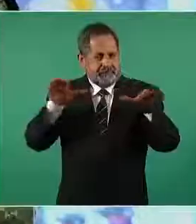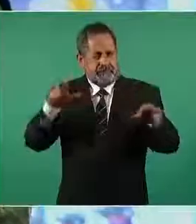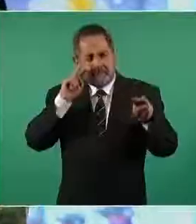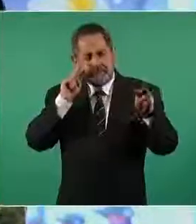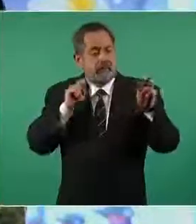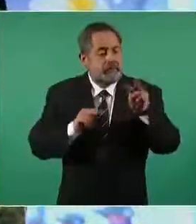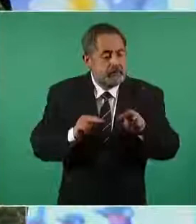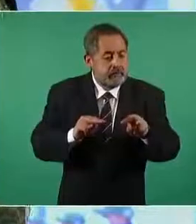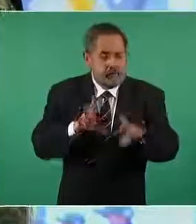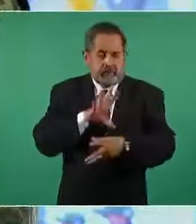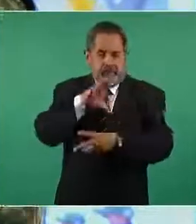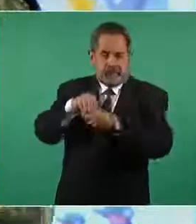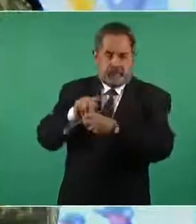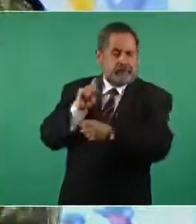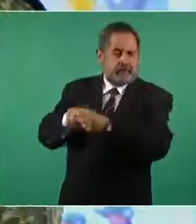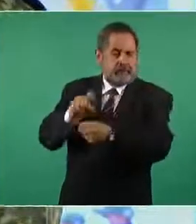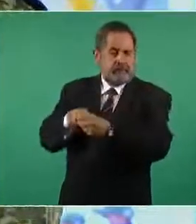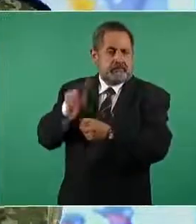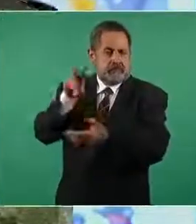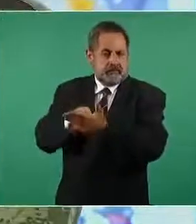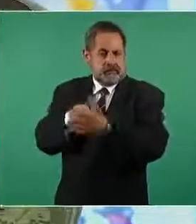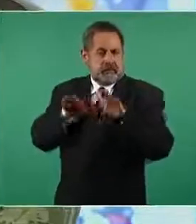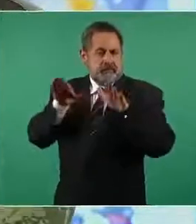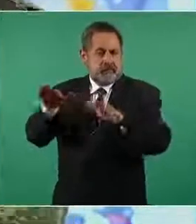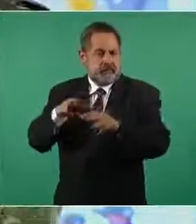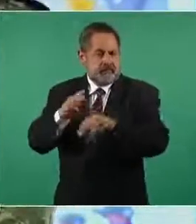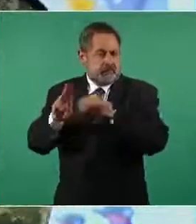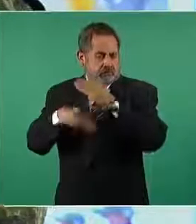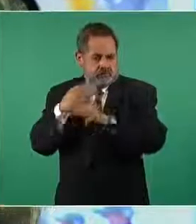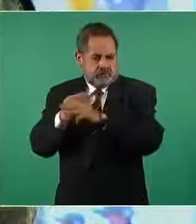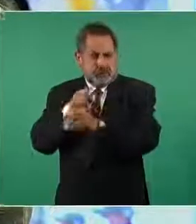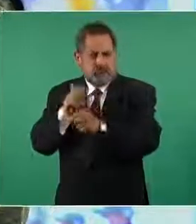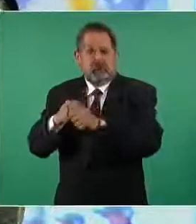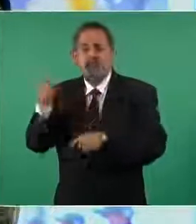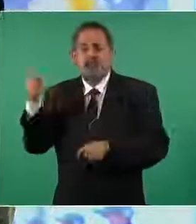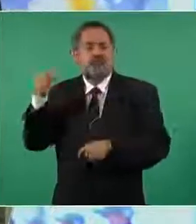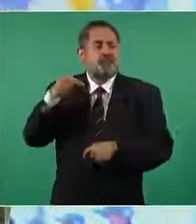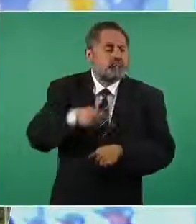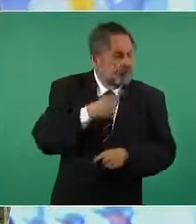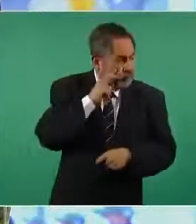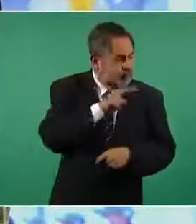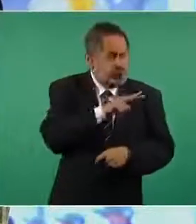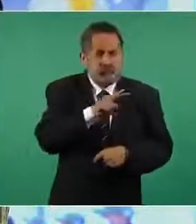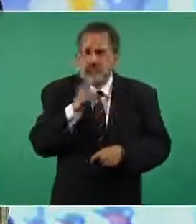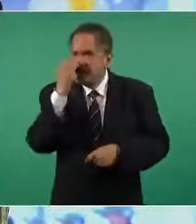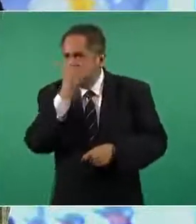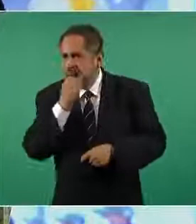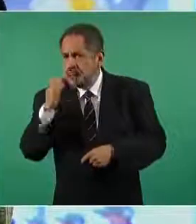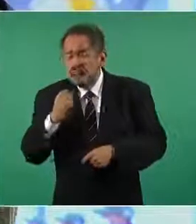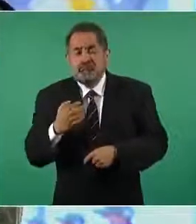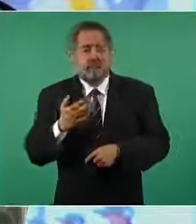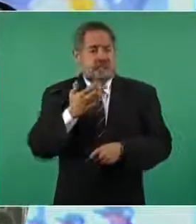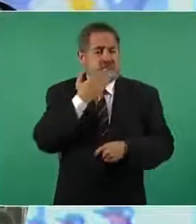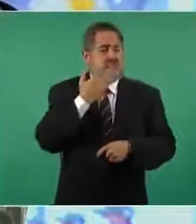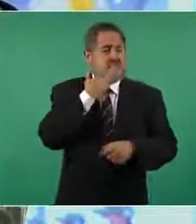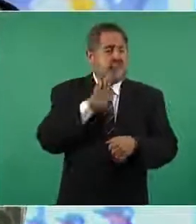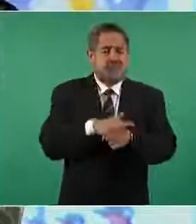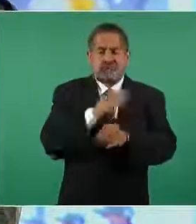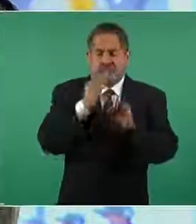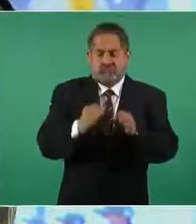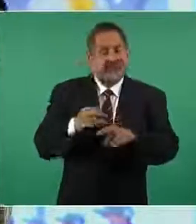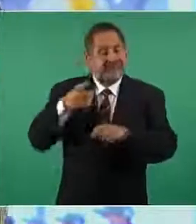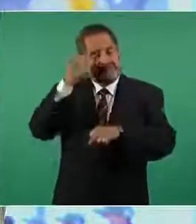que agrupa dos mil aeropuertos en el mundo y estas son sus referencias tanto del director general